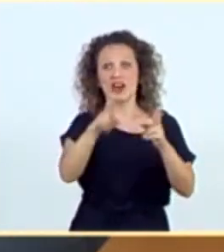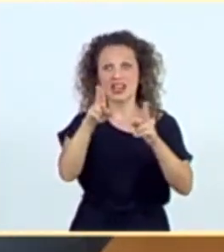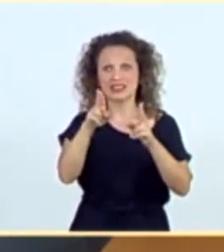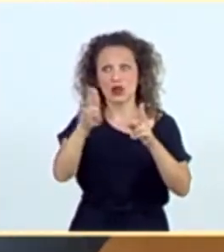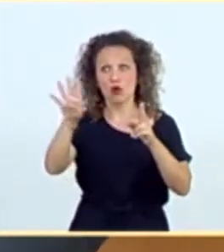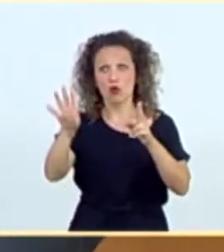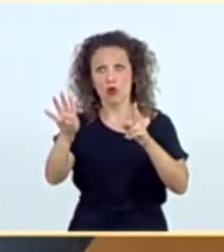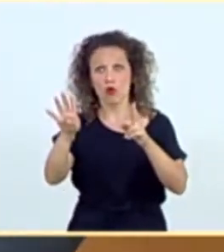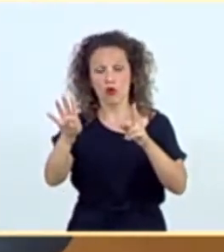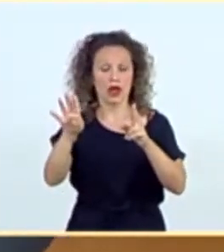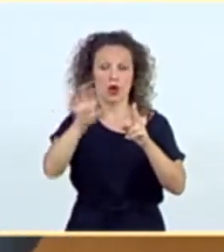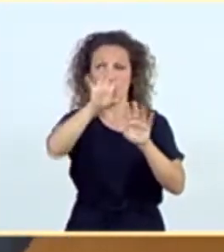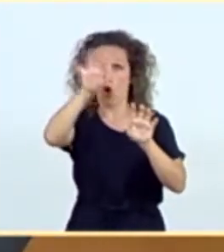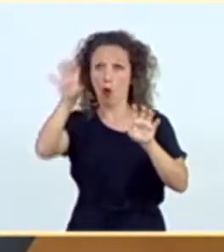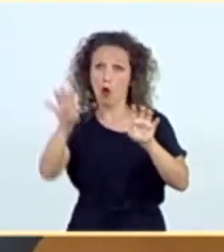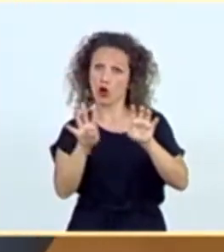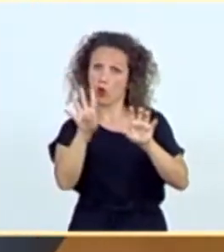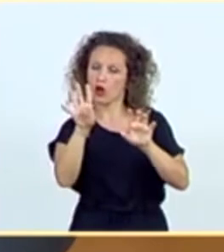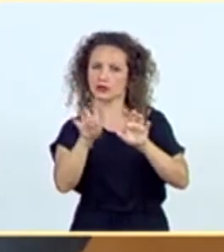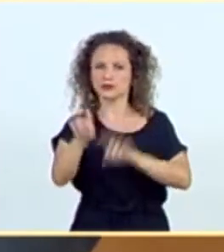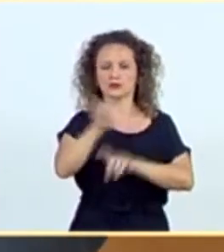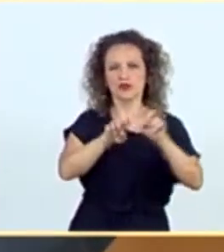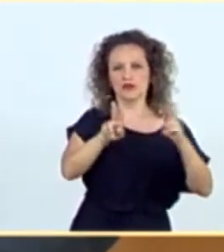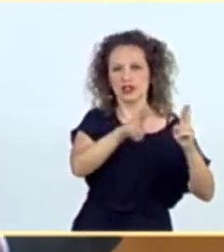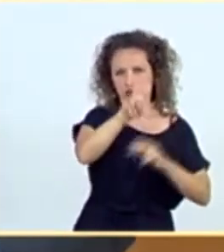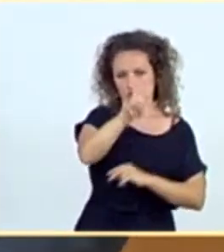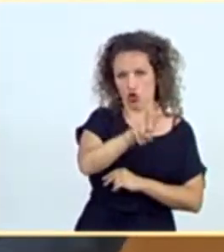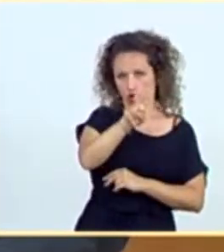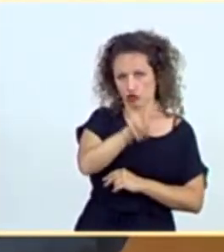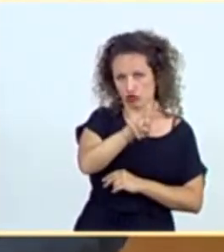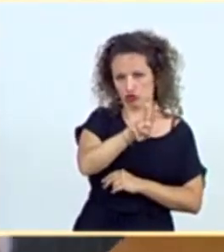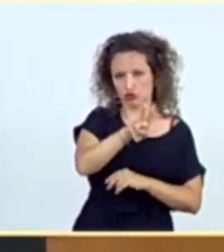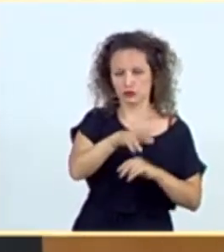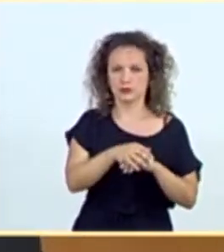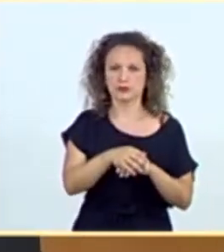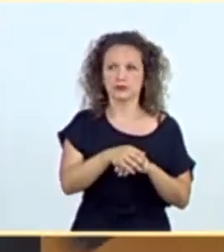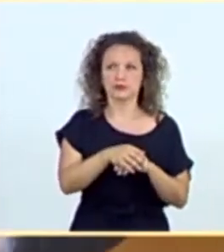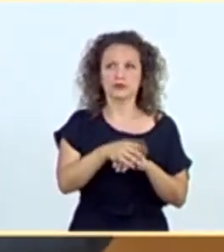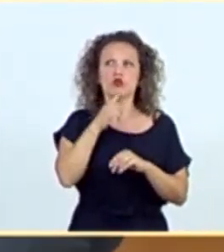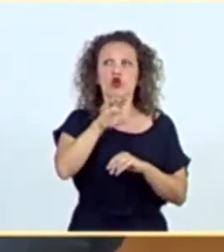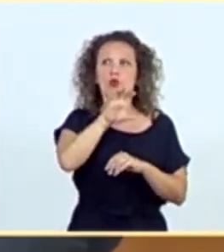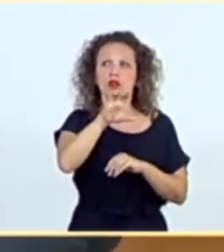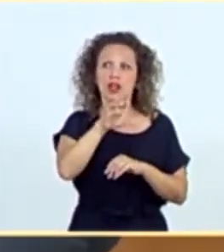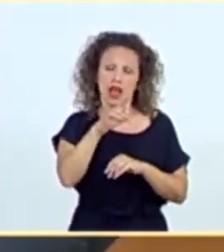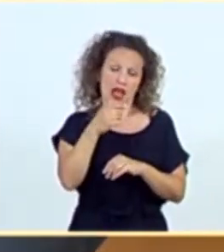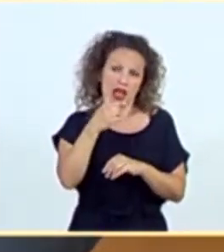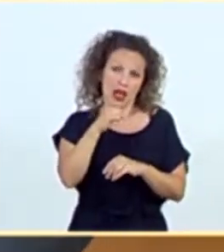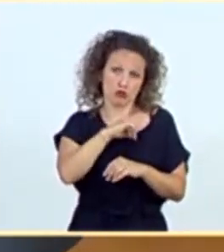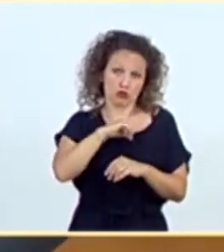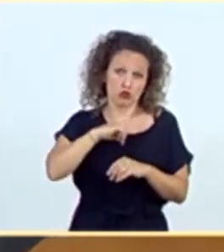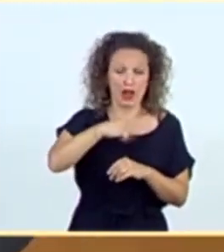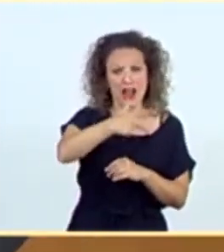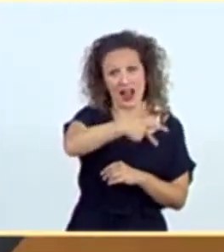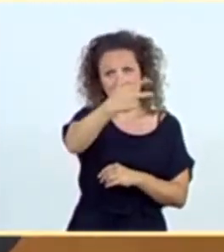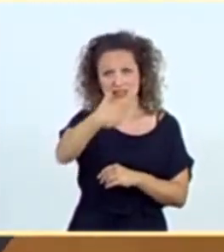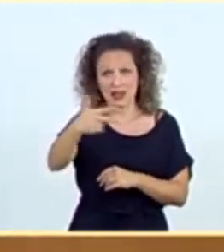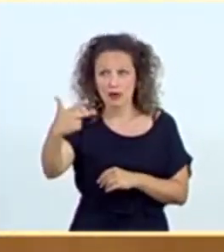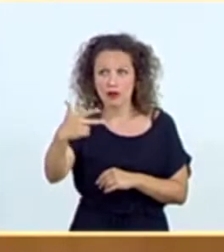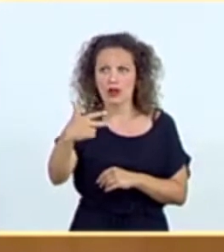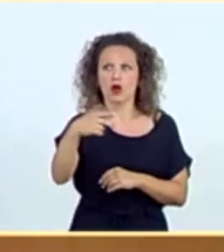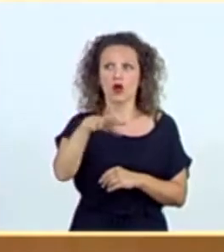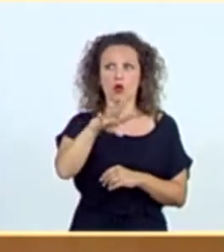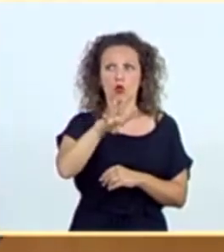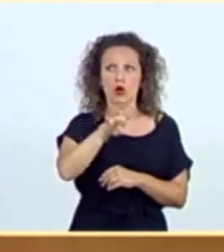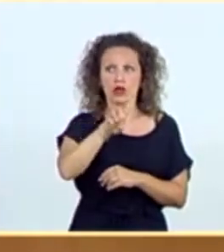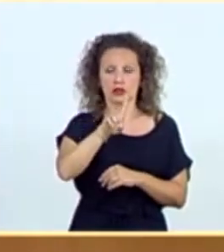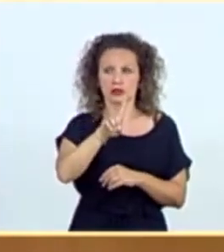comarcas, Litera, Bajo Finca, Finca Medio y Bajo Aragón Caspe. La comunidad autónoma de Cantabria cuarentenó un edificio donde